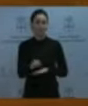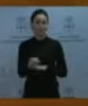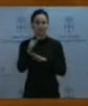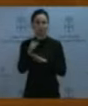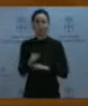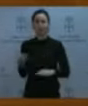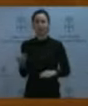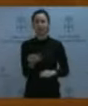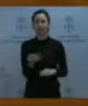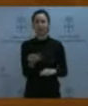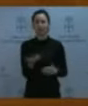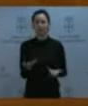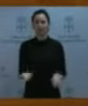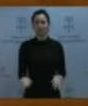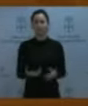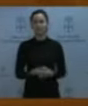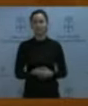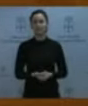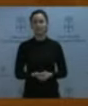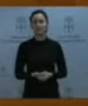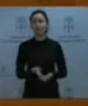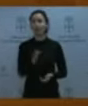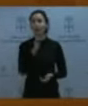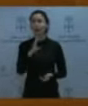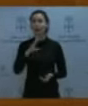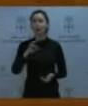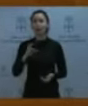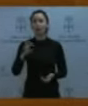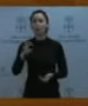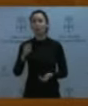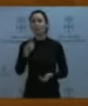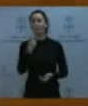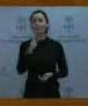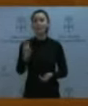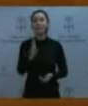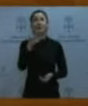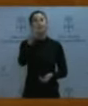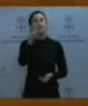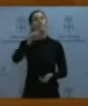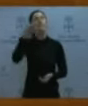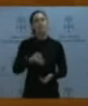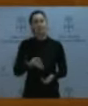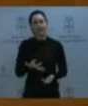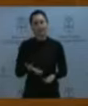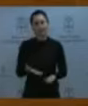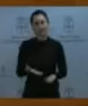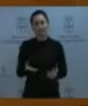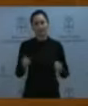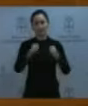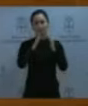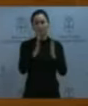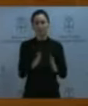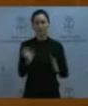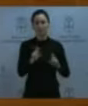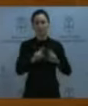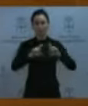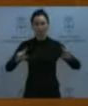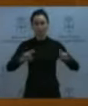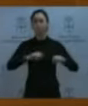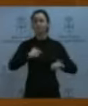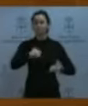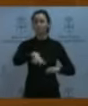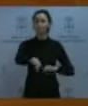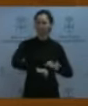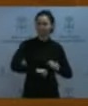constituida, efectivamente, como bien dijo la señora Cotto, por el valor real del inmueble que yo voy a